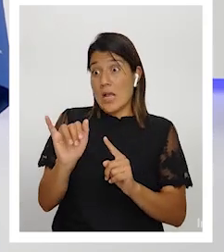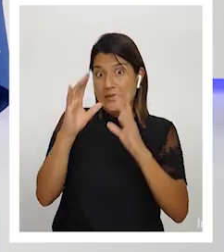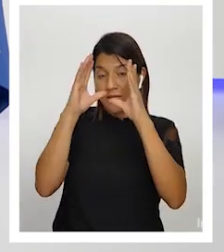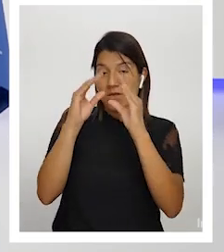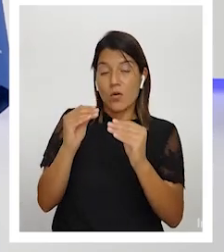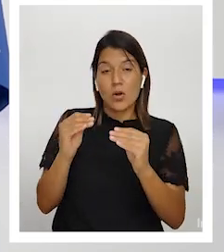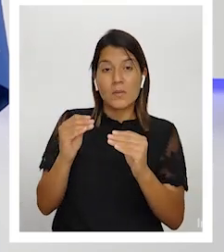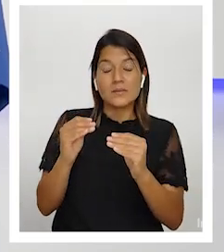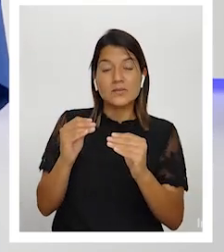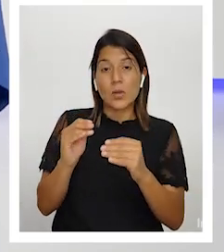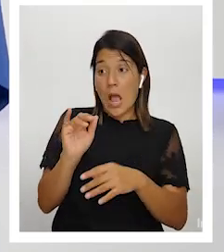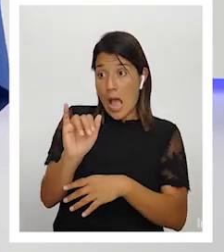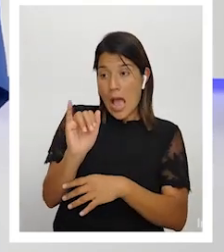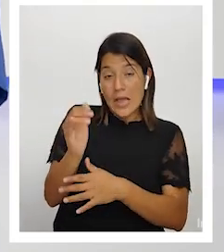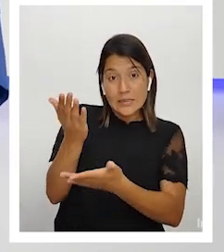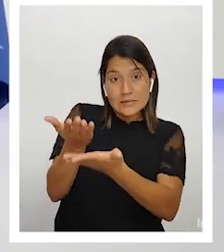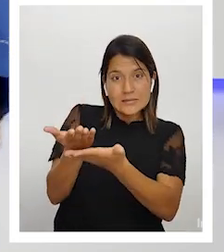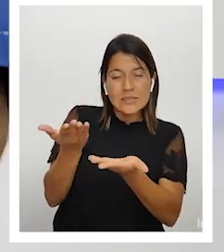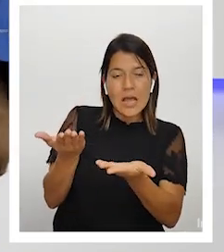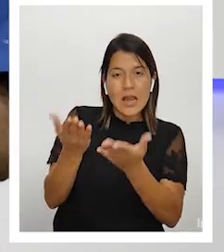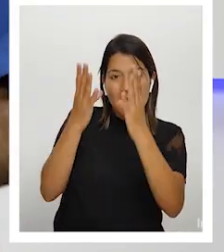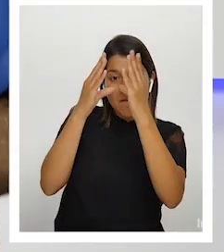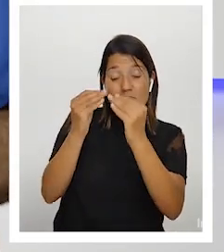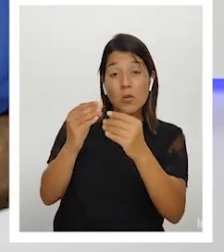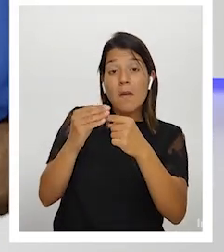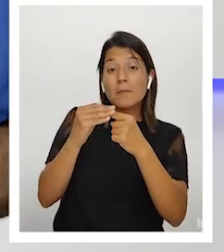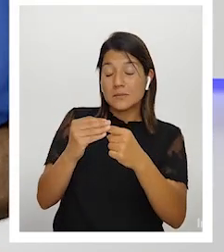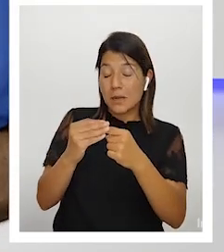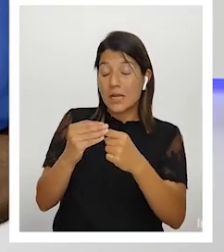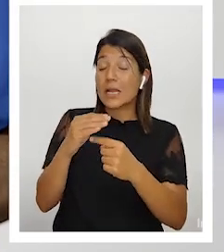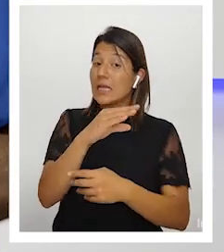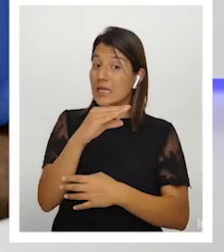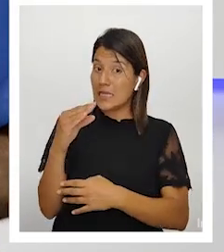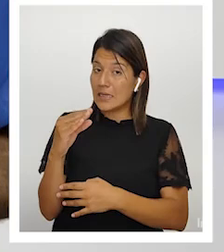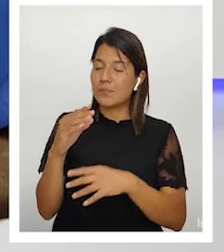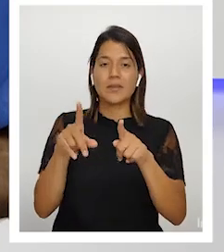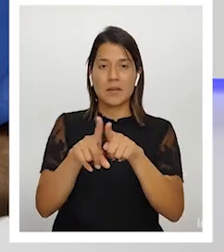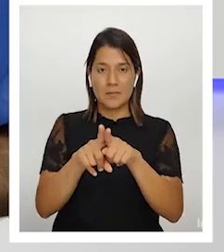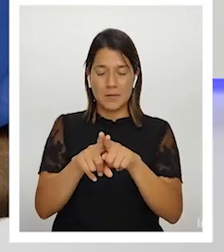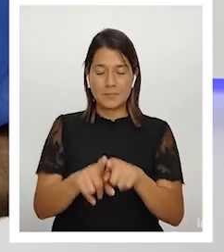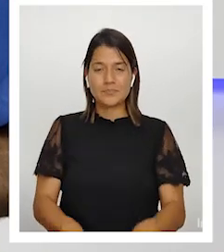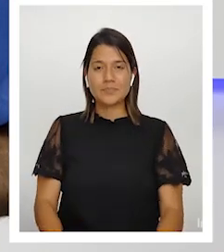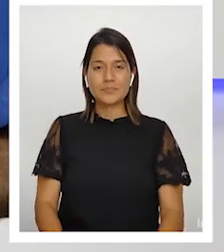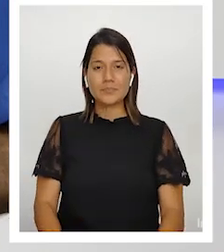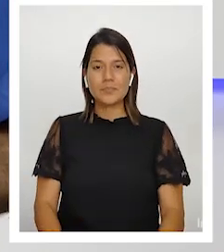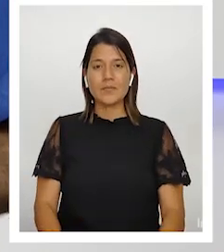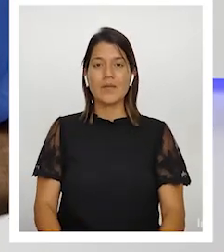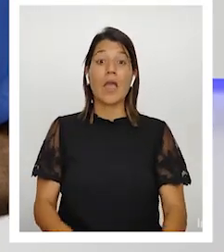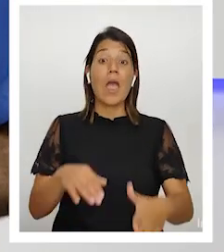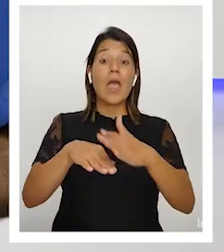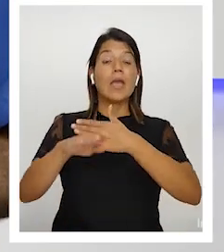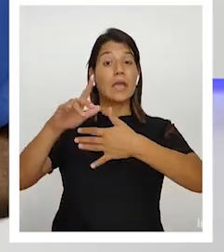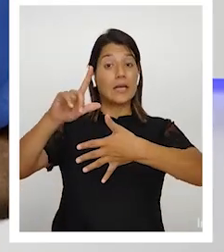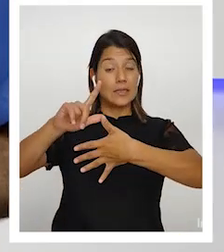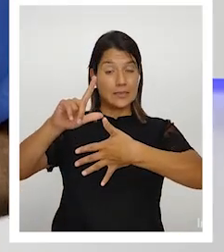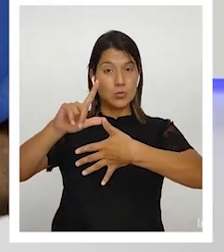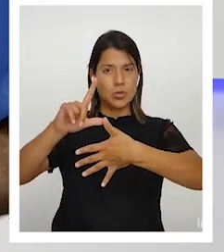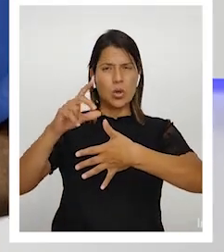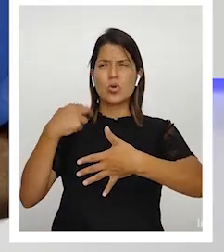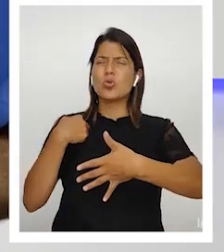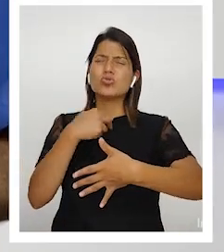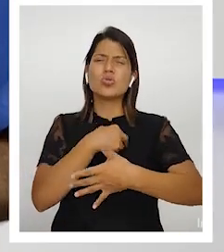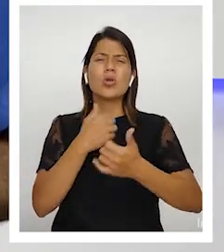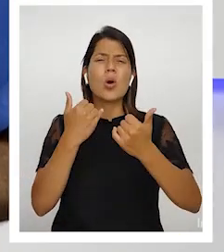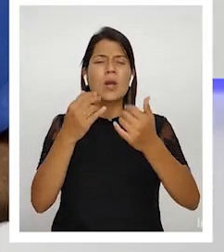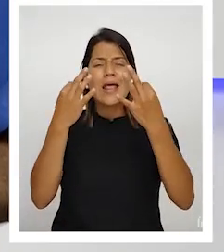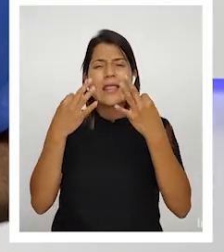núcleo principal de esto y por otro lado a nivel latinoamericano nosotros estamos tratando de